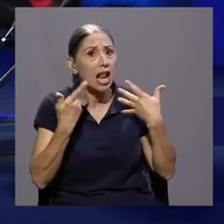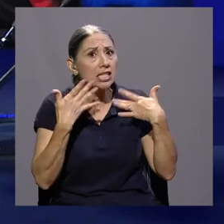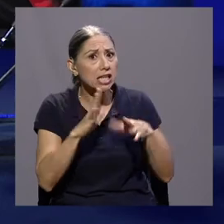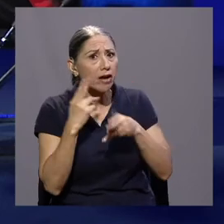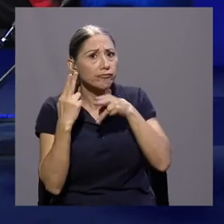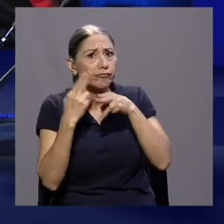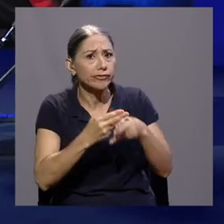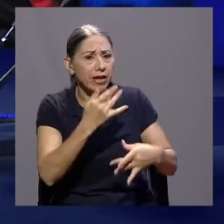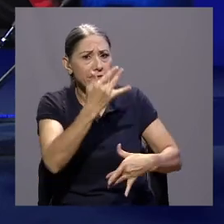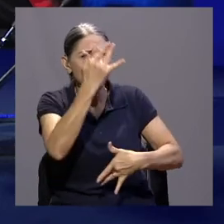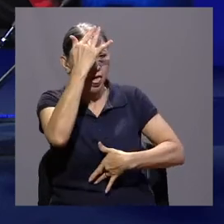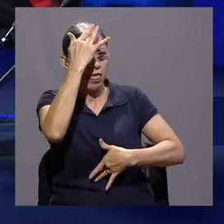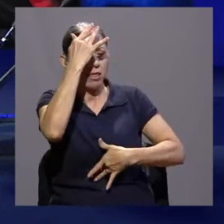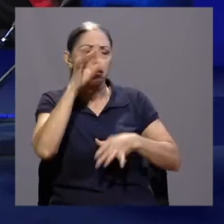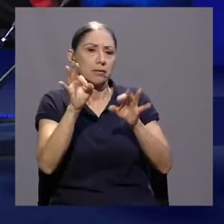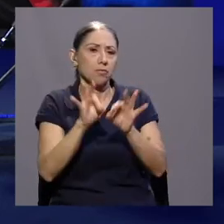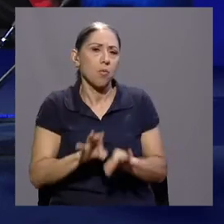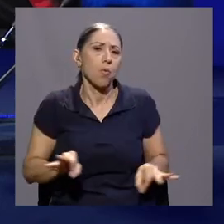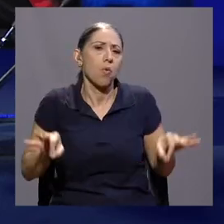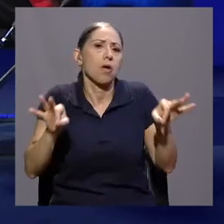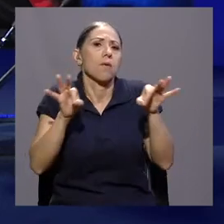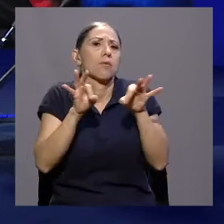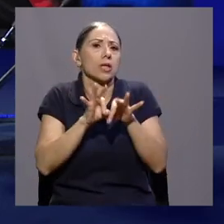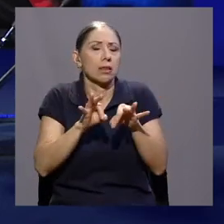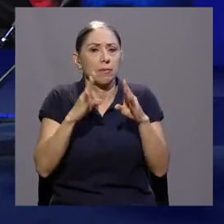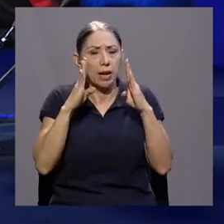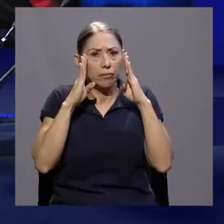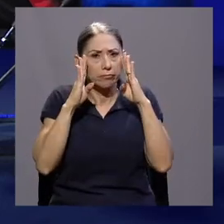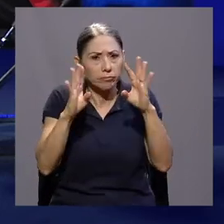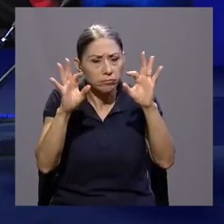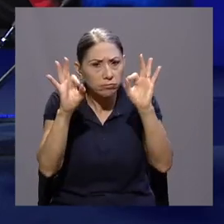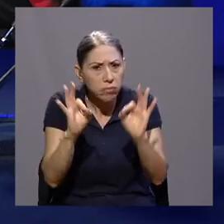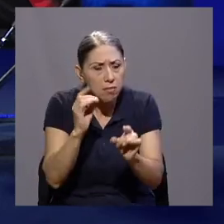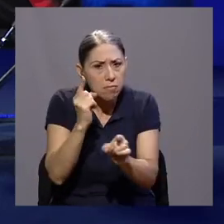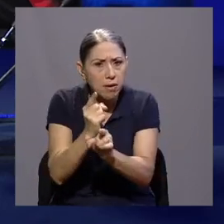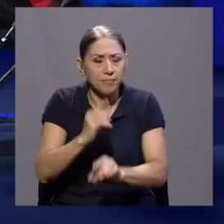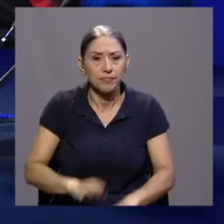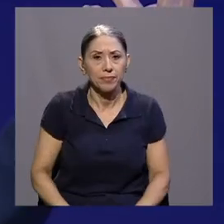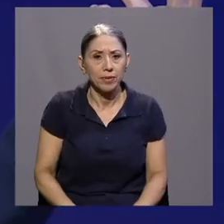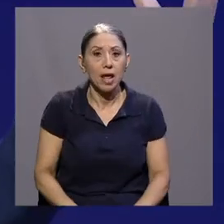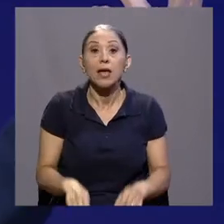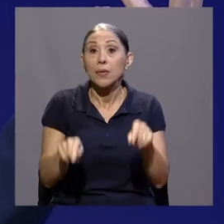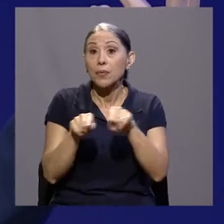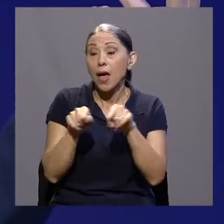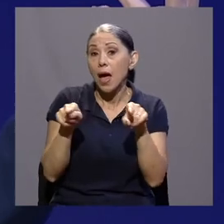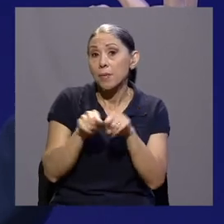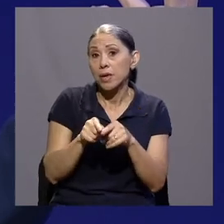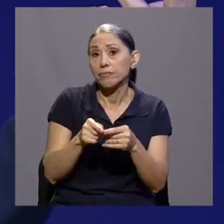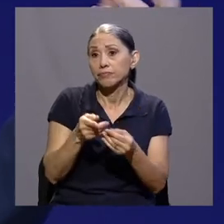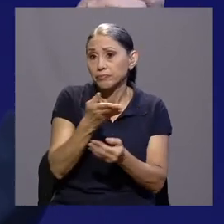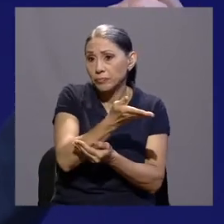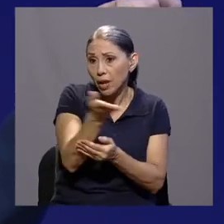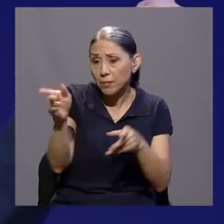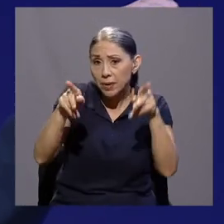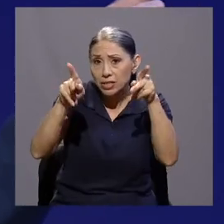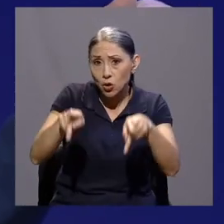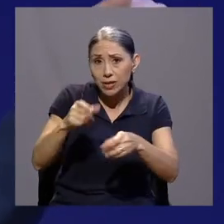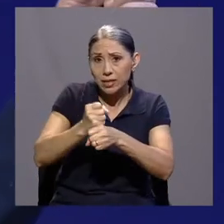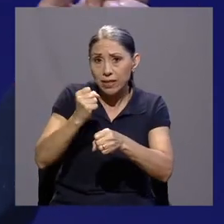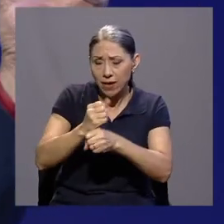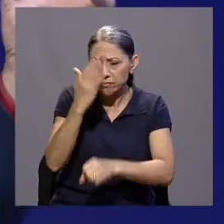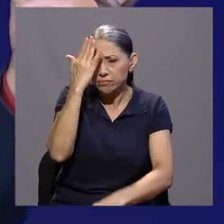prestarle la atención debida, tanto como decía anteriormente, las personas como también las personas